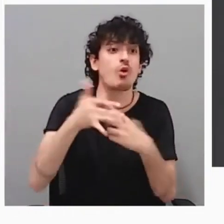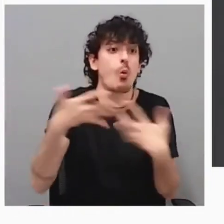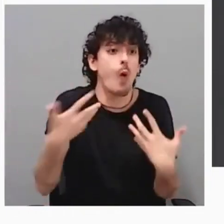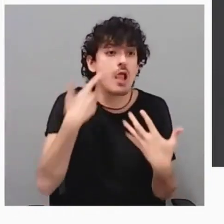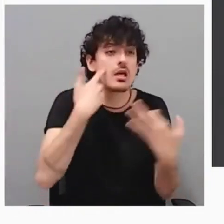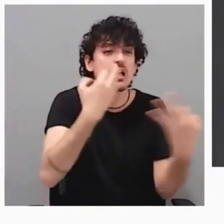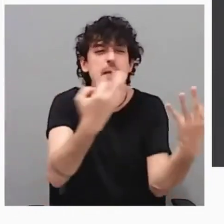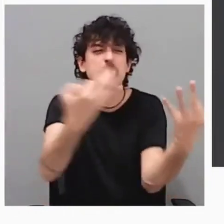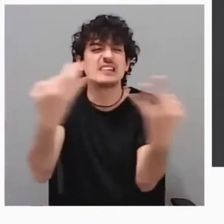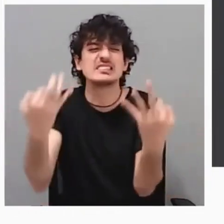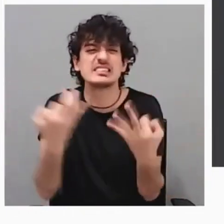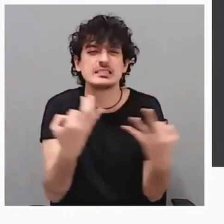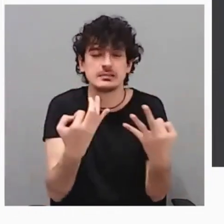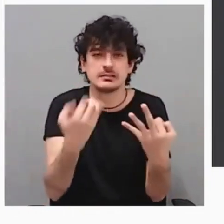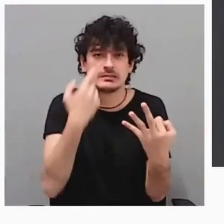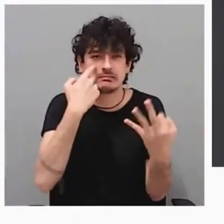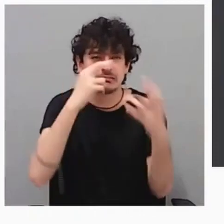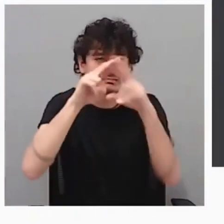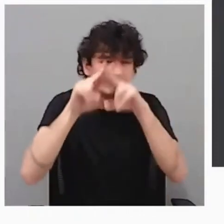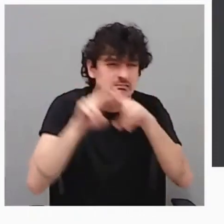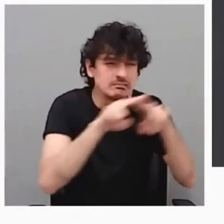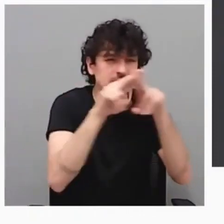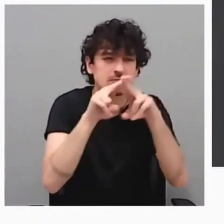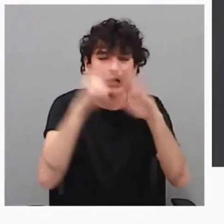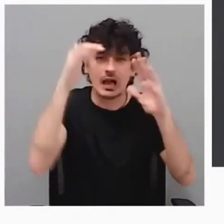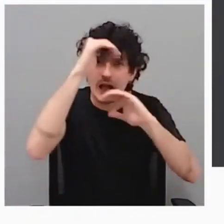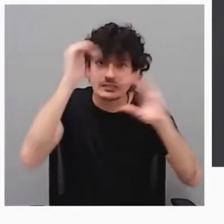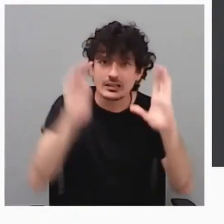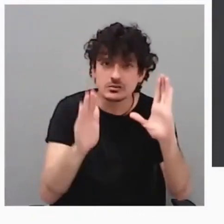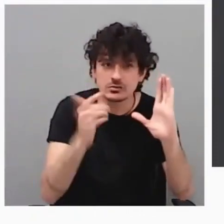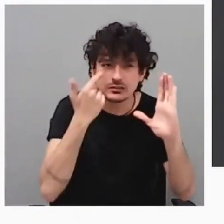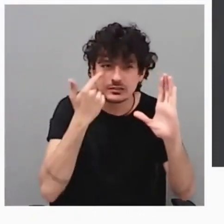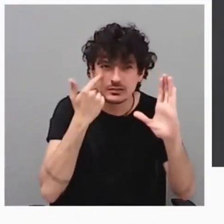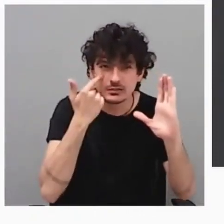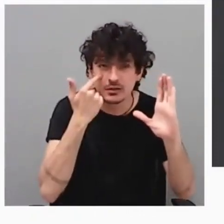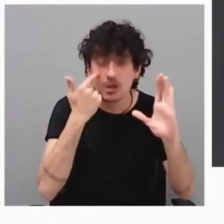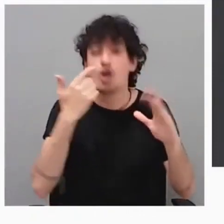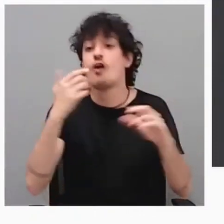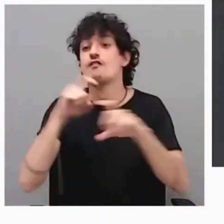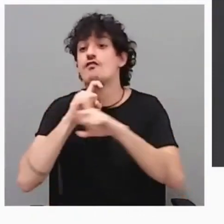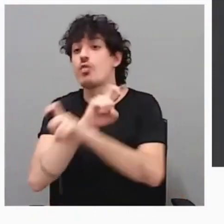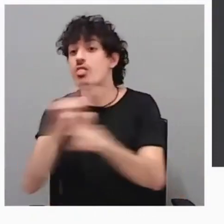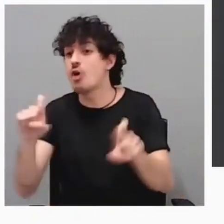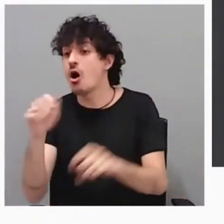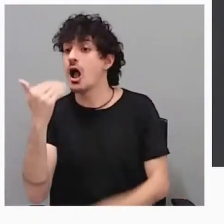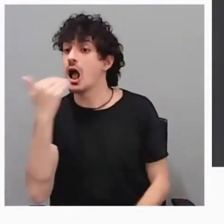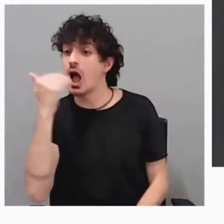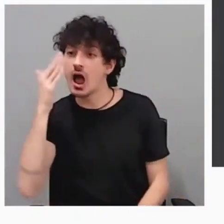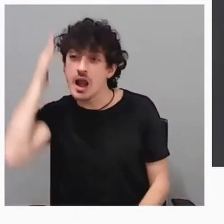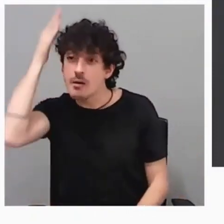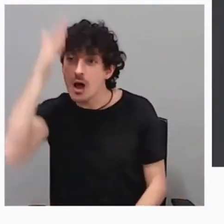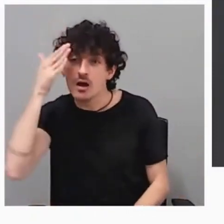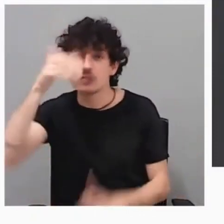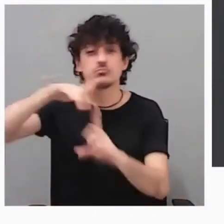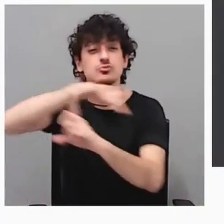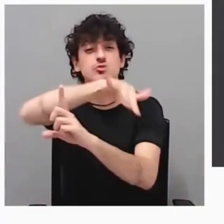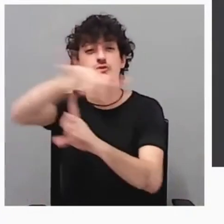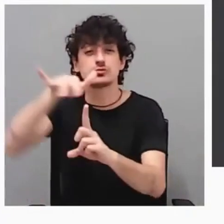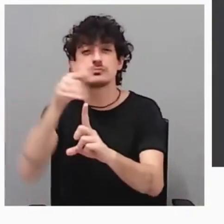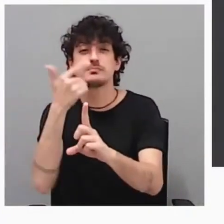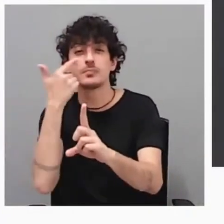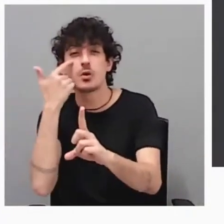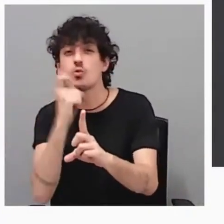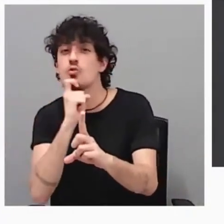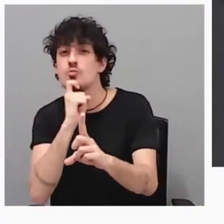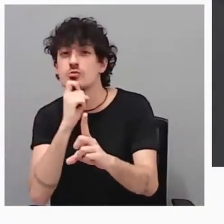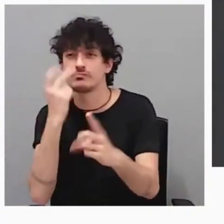pinceladas de cómo, desde la Fundación Caja Navarra, vemos nuestro entorno. Así